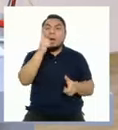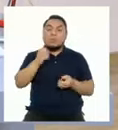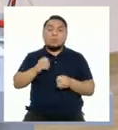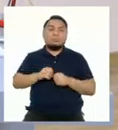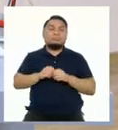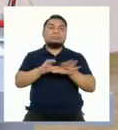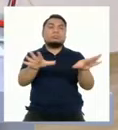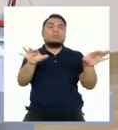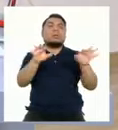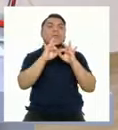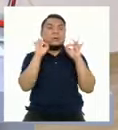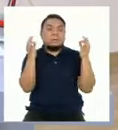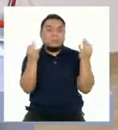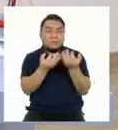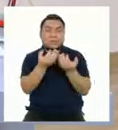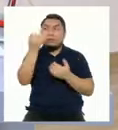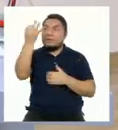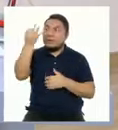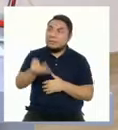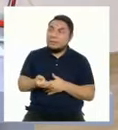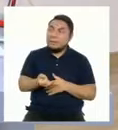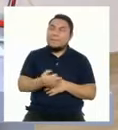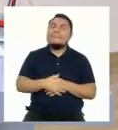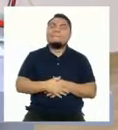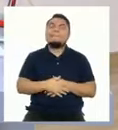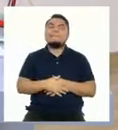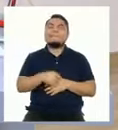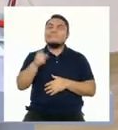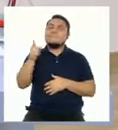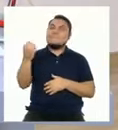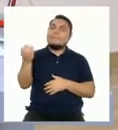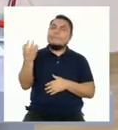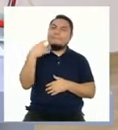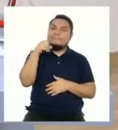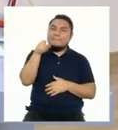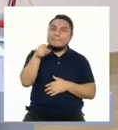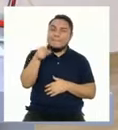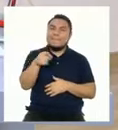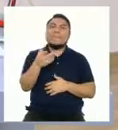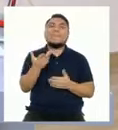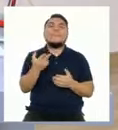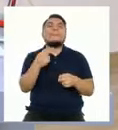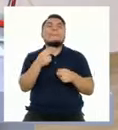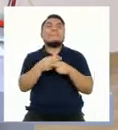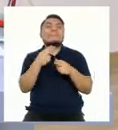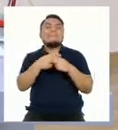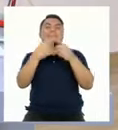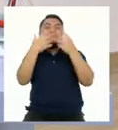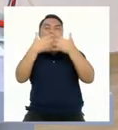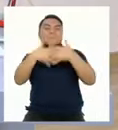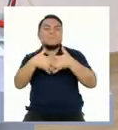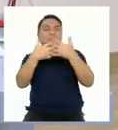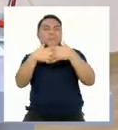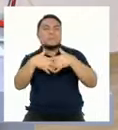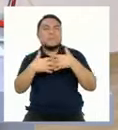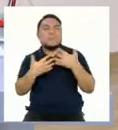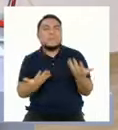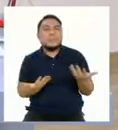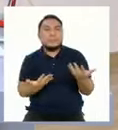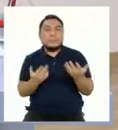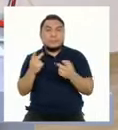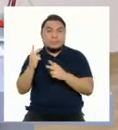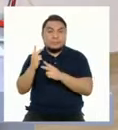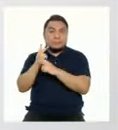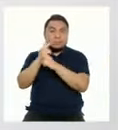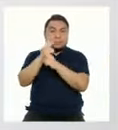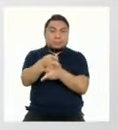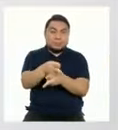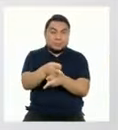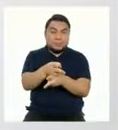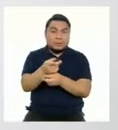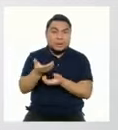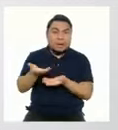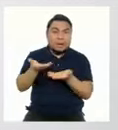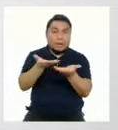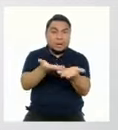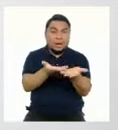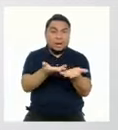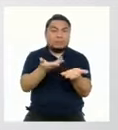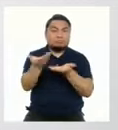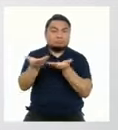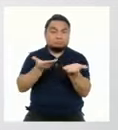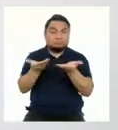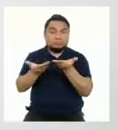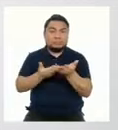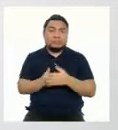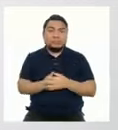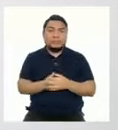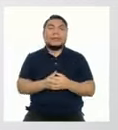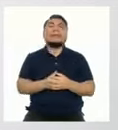llegue a las familias, ¿no? Por ahí mencionamos las empresas prestadoras. Así